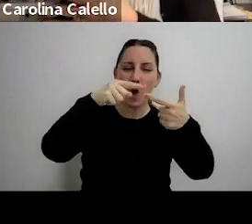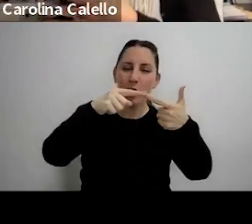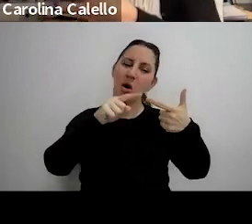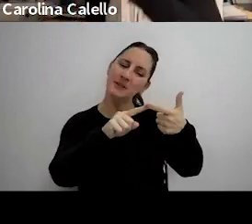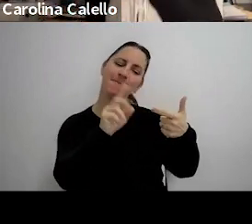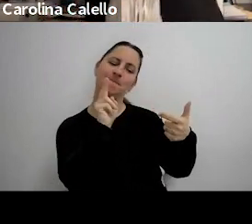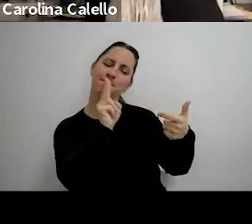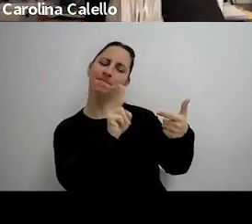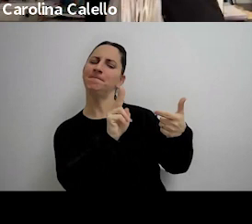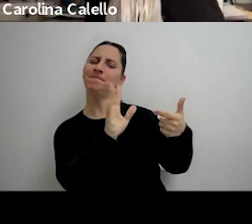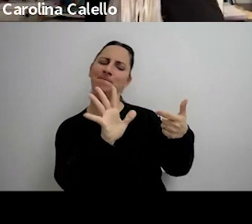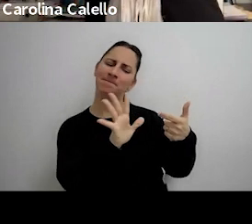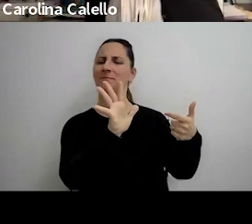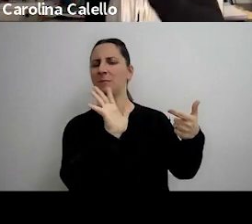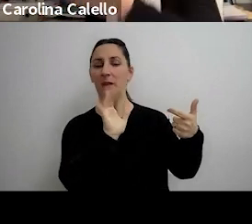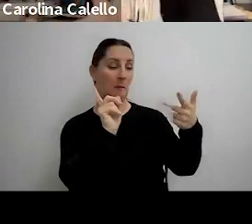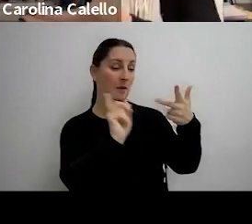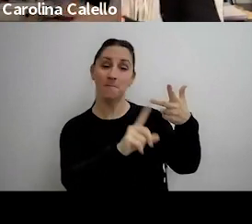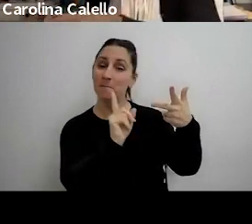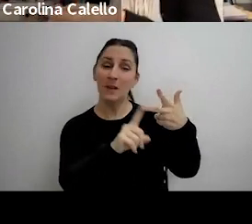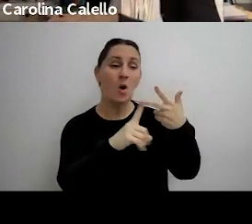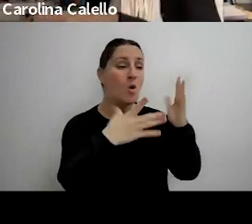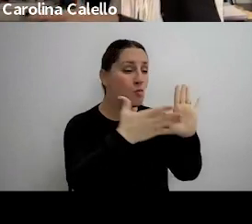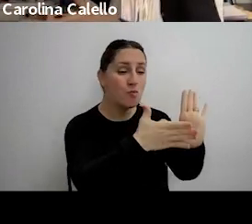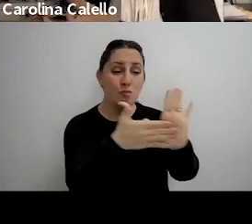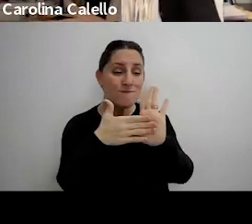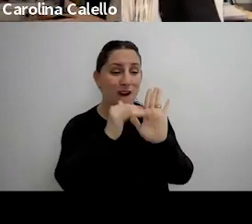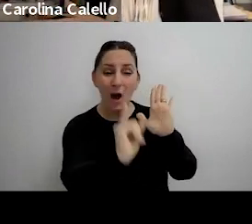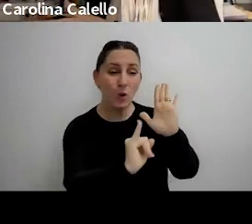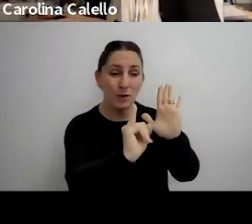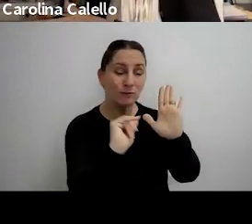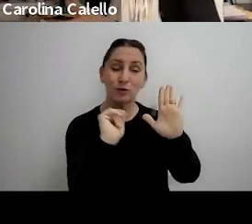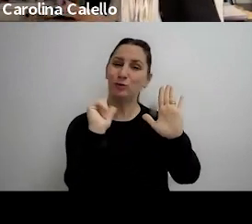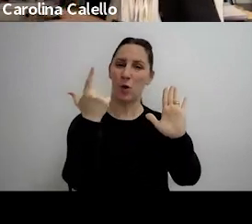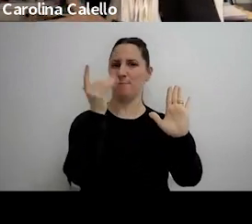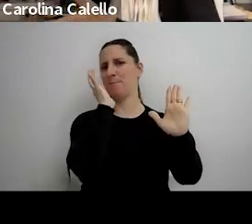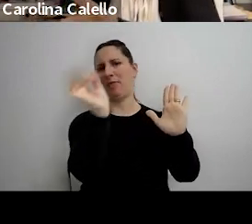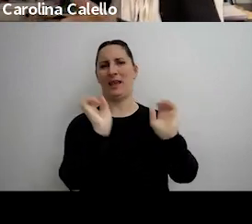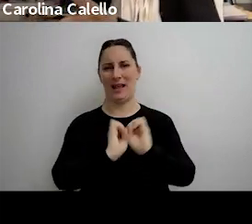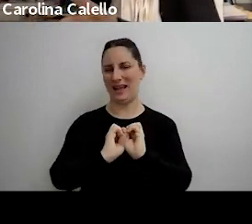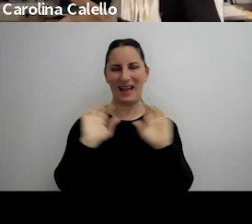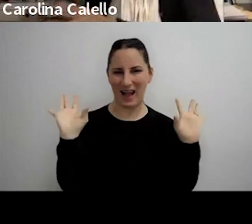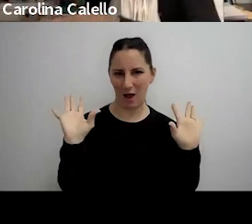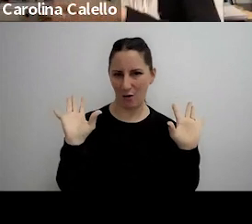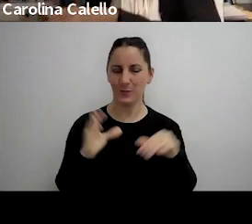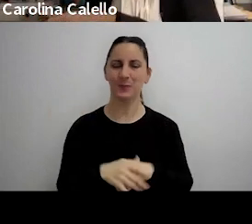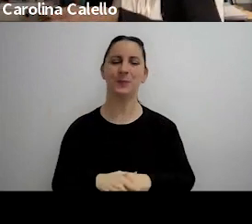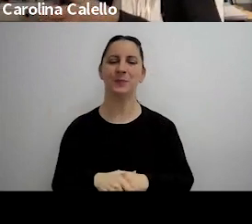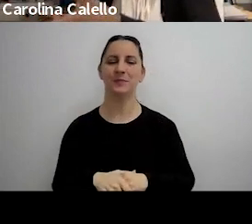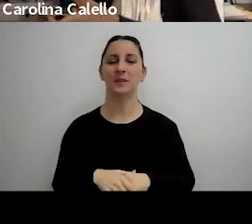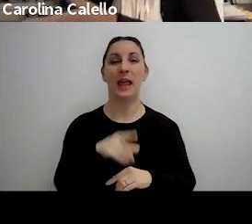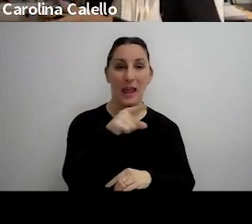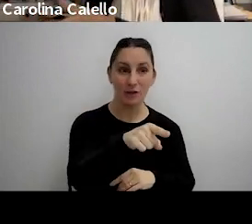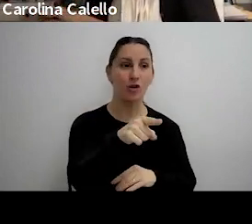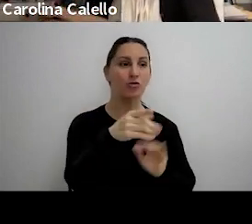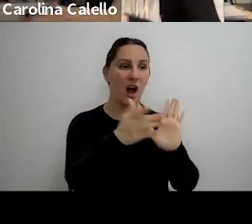observación del vicio pero cuando hay suficiencia de argumentos es más subjetivo el tema de si con esos